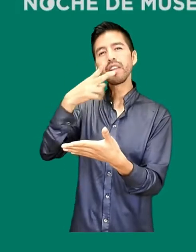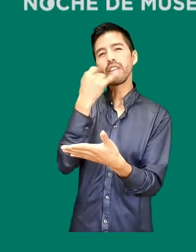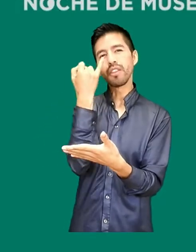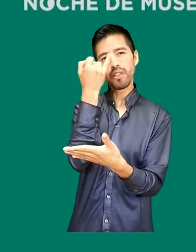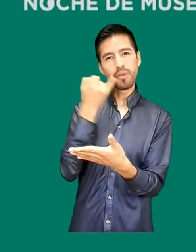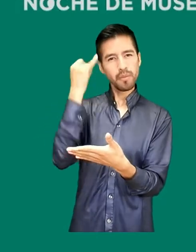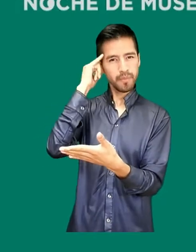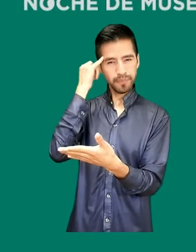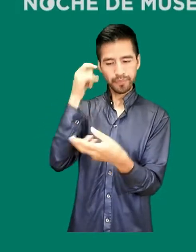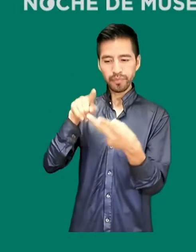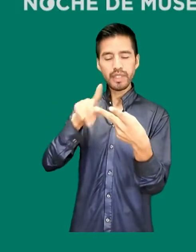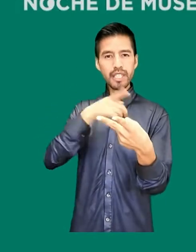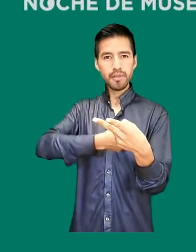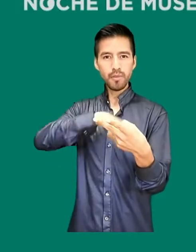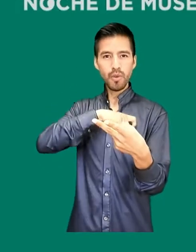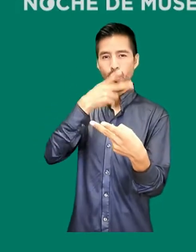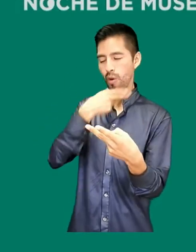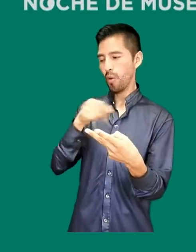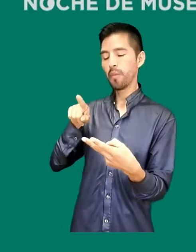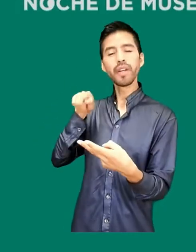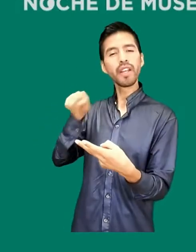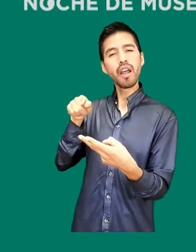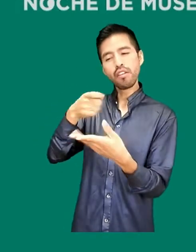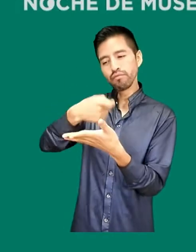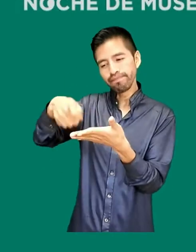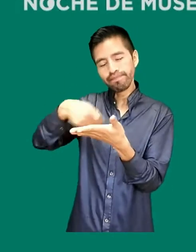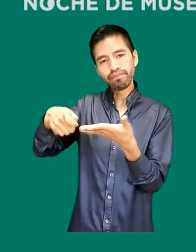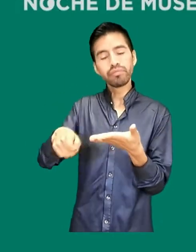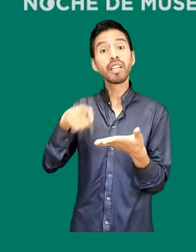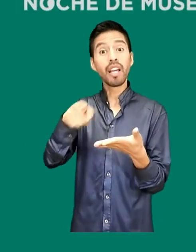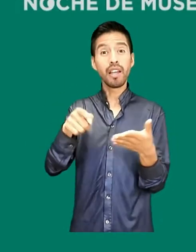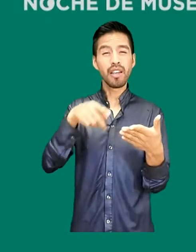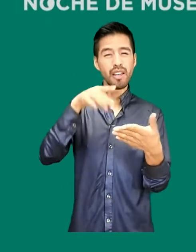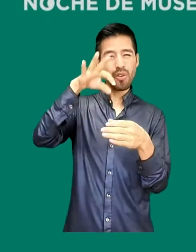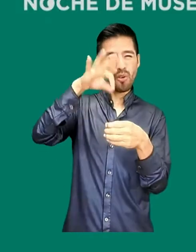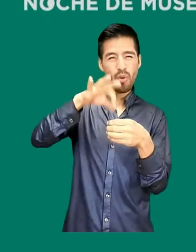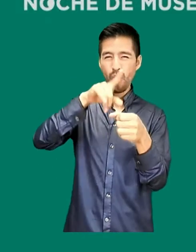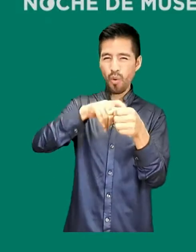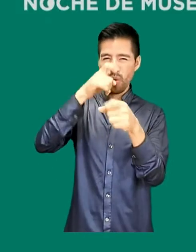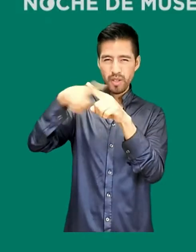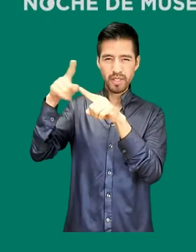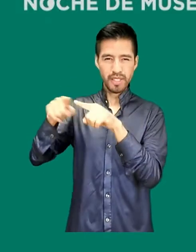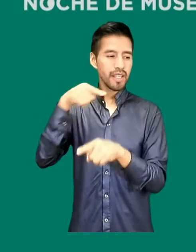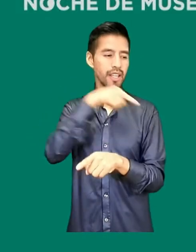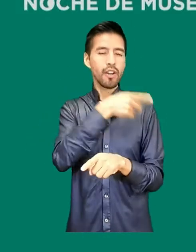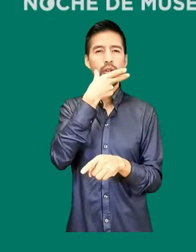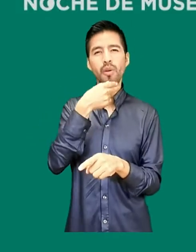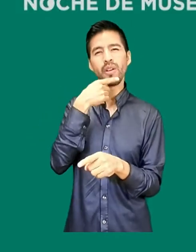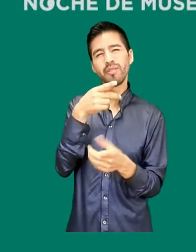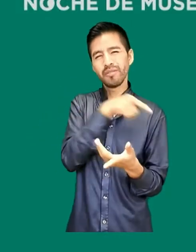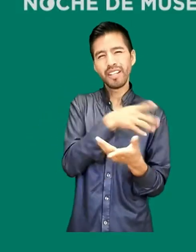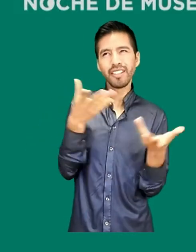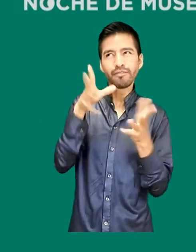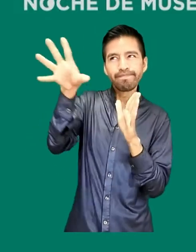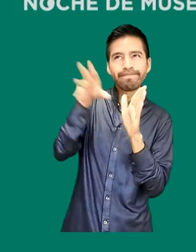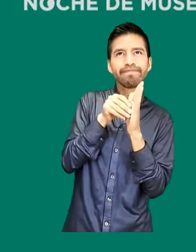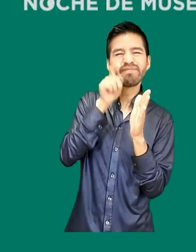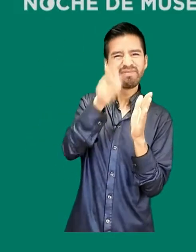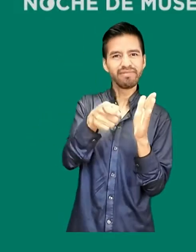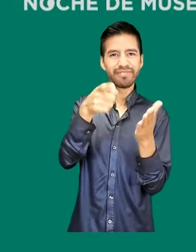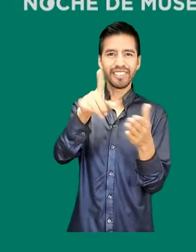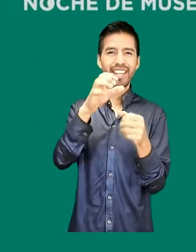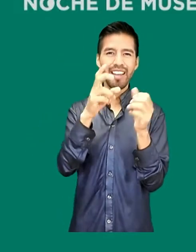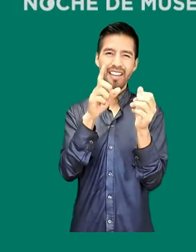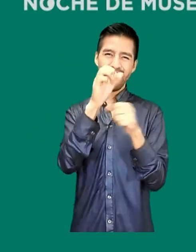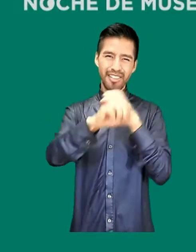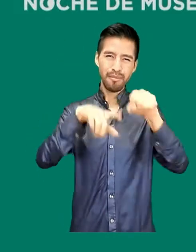español por Fray Bernardino de Sahagún. De toda la gama de tintes, Rivera plasmó la extracción de la grana cochinilla, un pigmento de origen